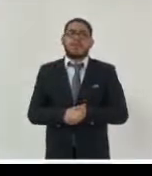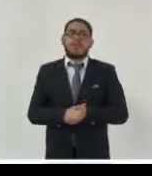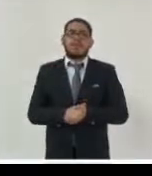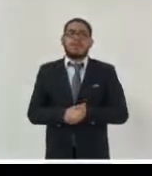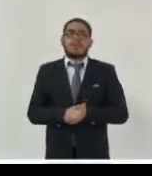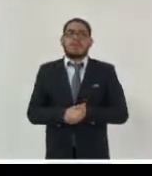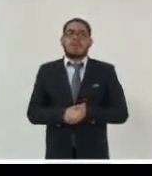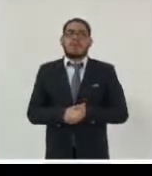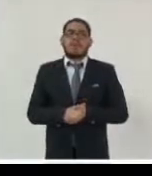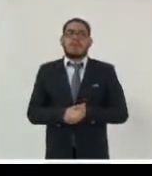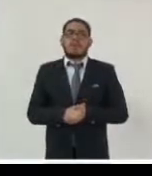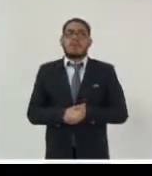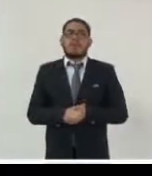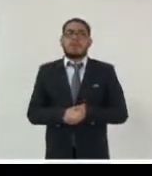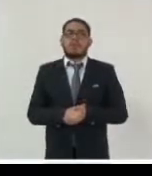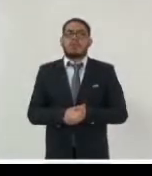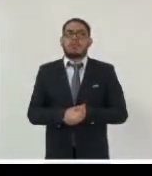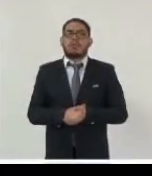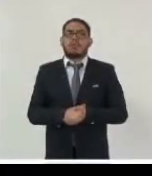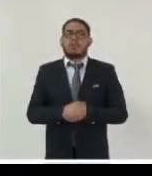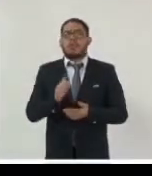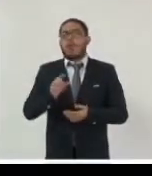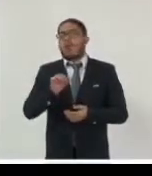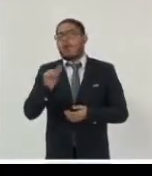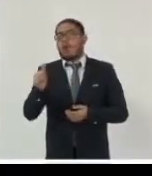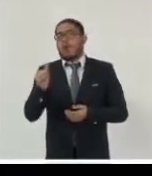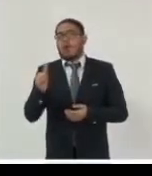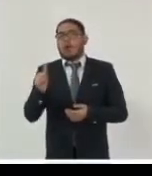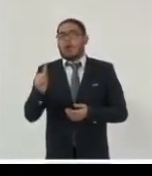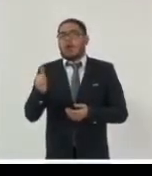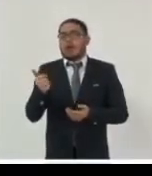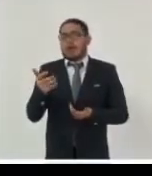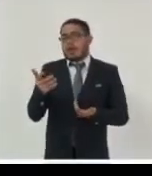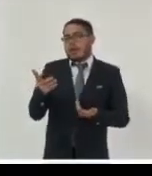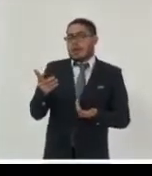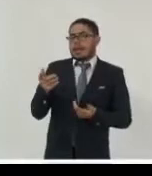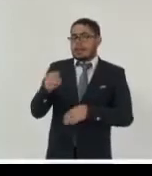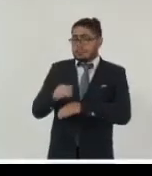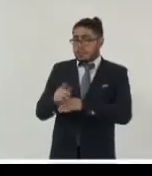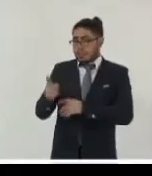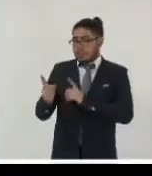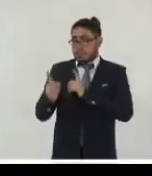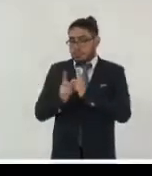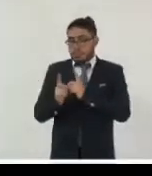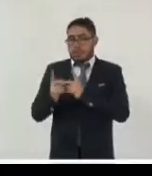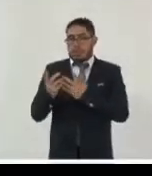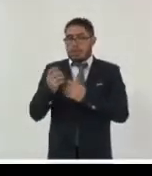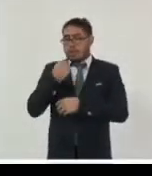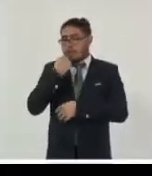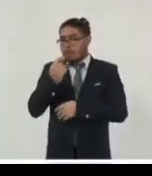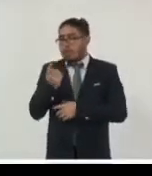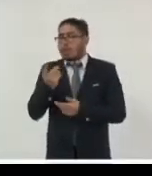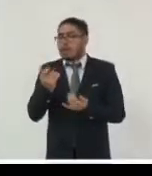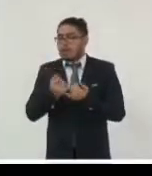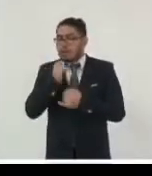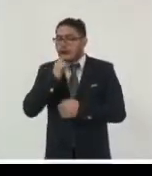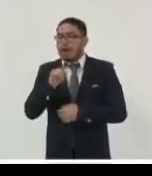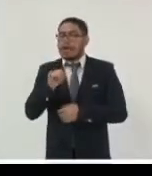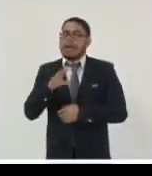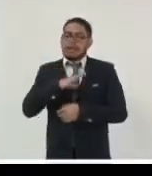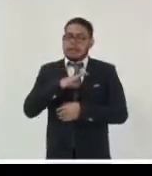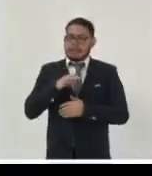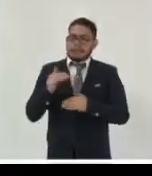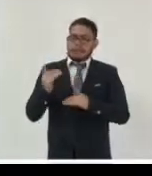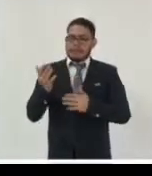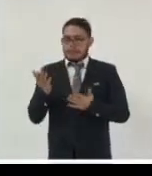a otro colega y amigo un maestro si se sede en el ayuntamiento de Girona porque existe el sistema de gestión documental